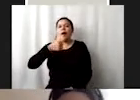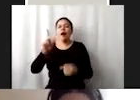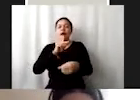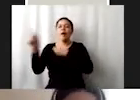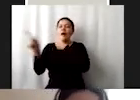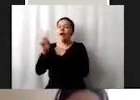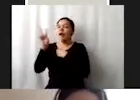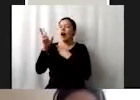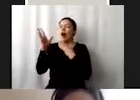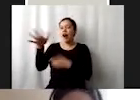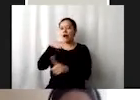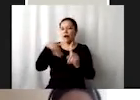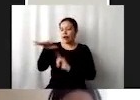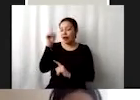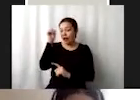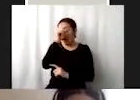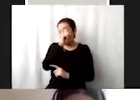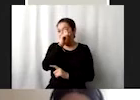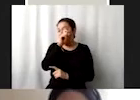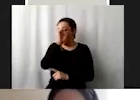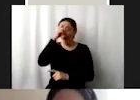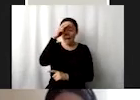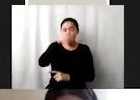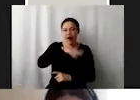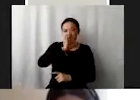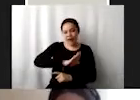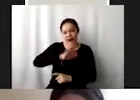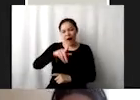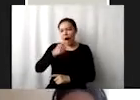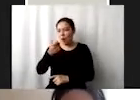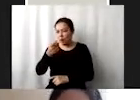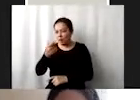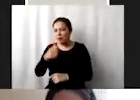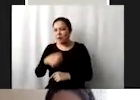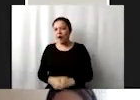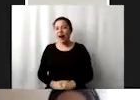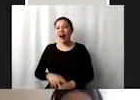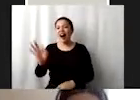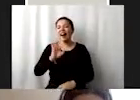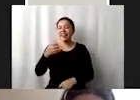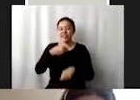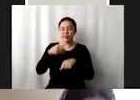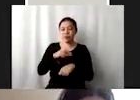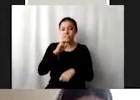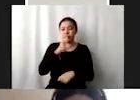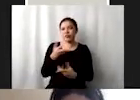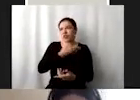poco más difíciles, quizás sí tengamos mejores números que, no sé,